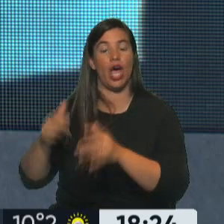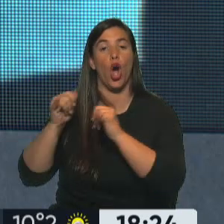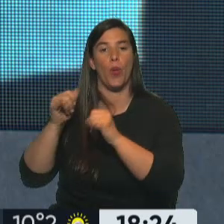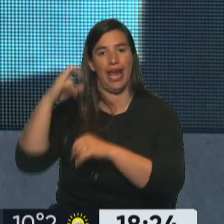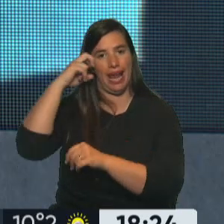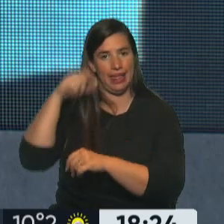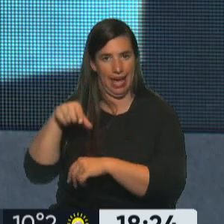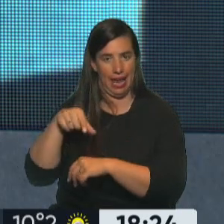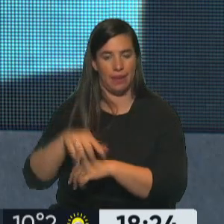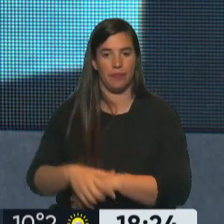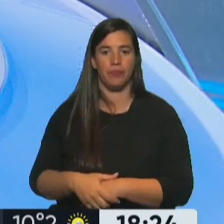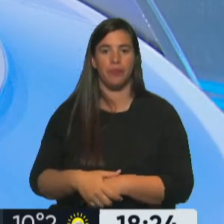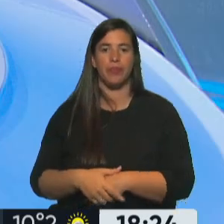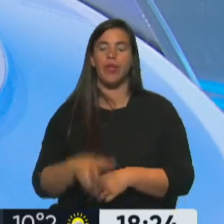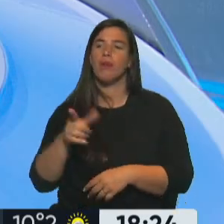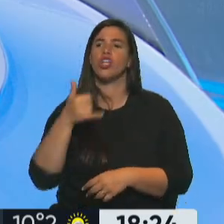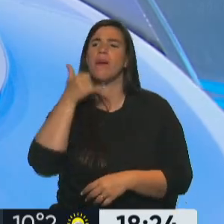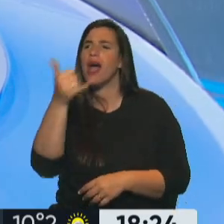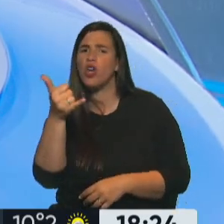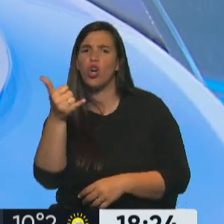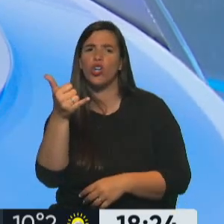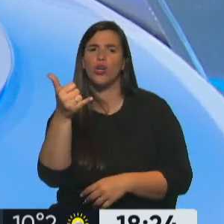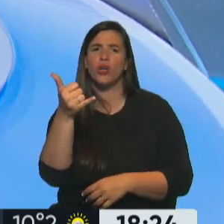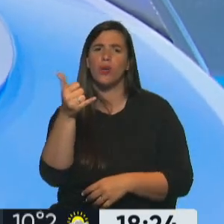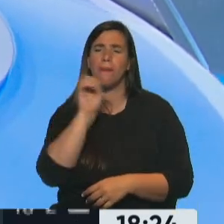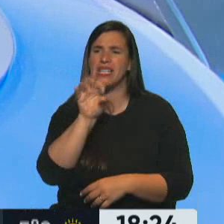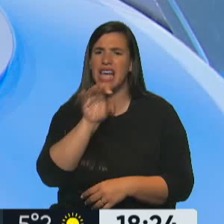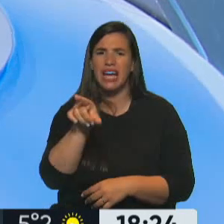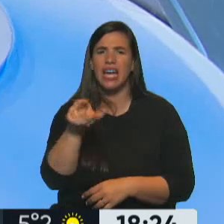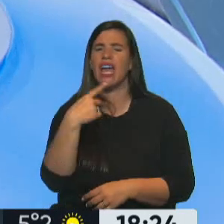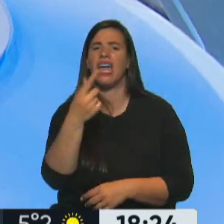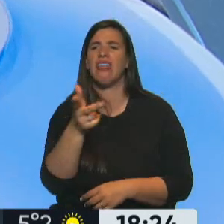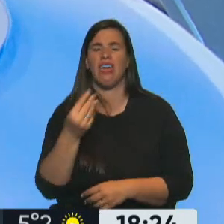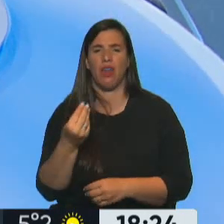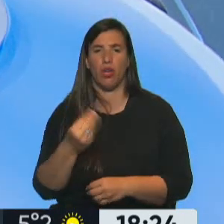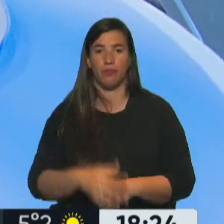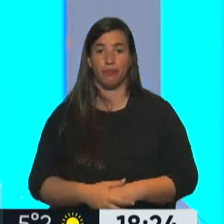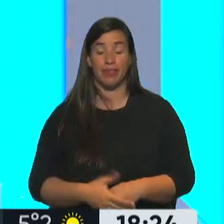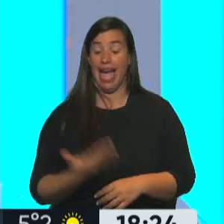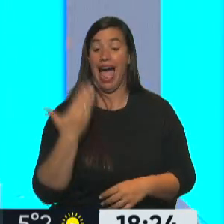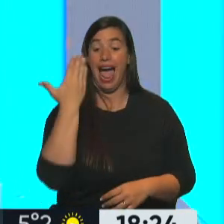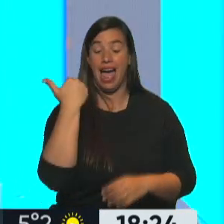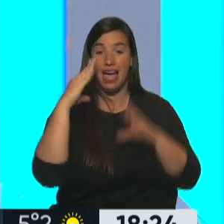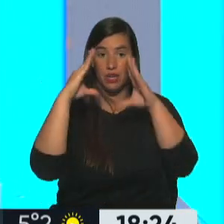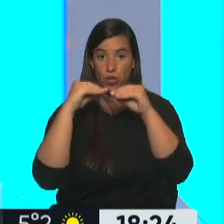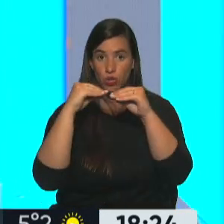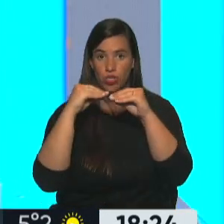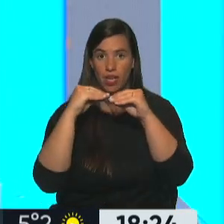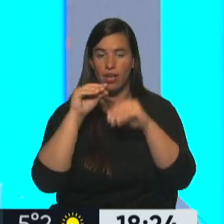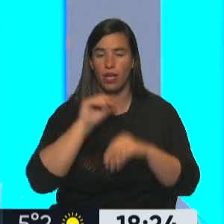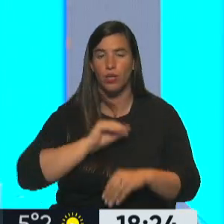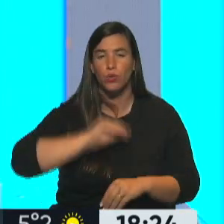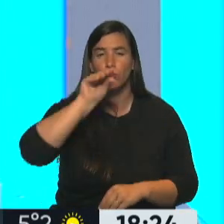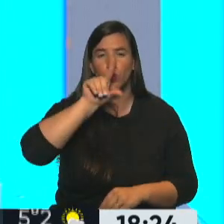teléfono, te dejaron un mensaje diciendo que... Bueno, en la noche de ayer me llegó un tuit en